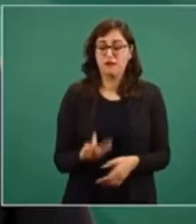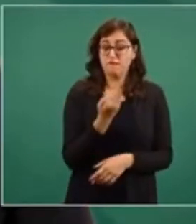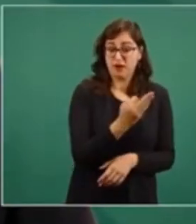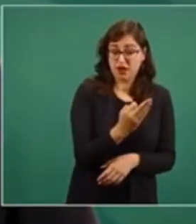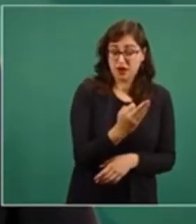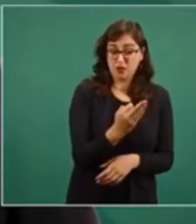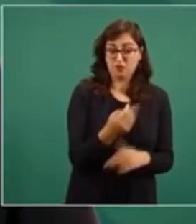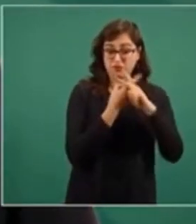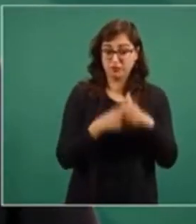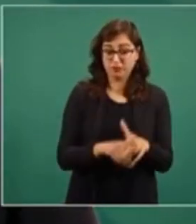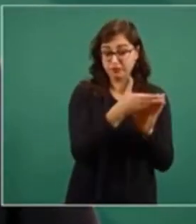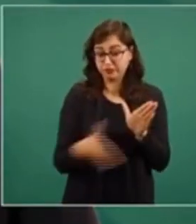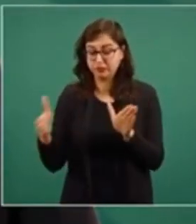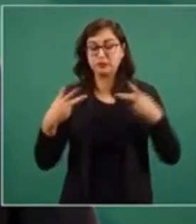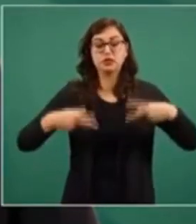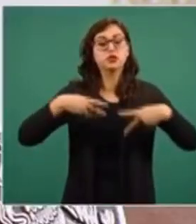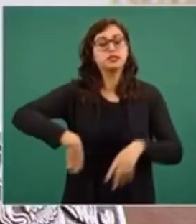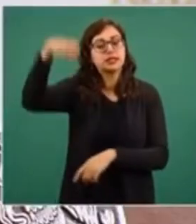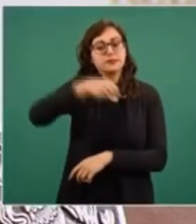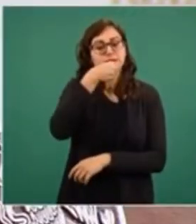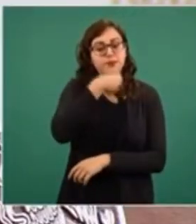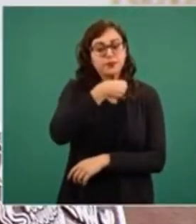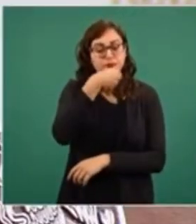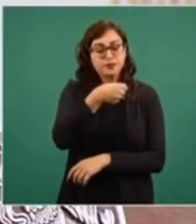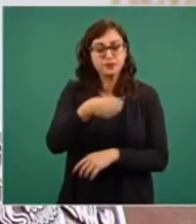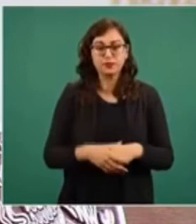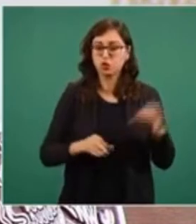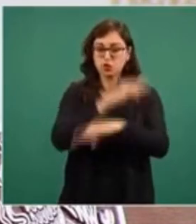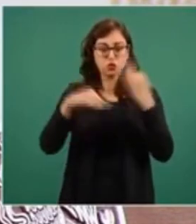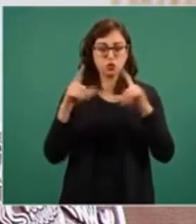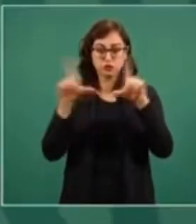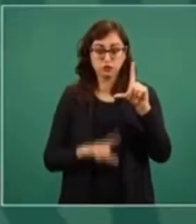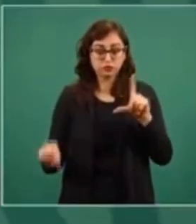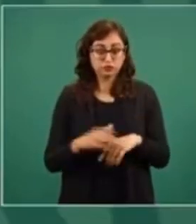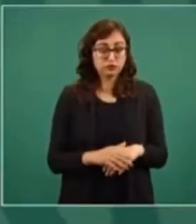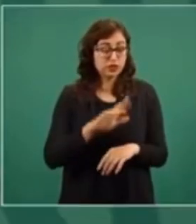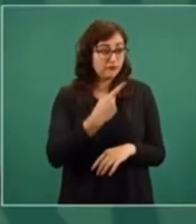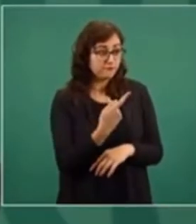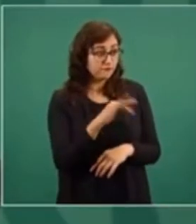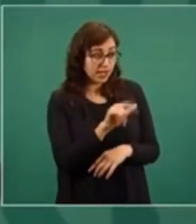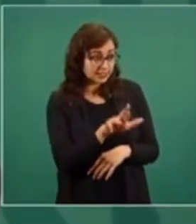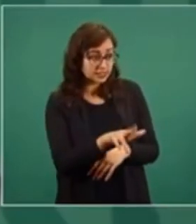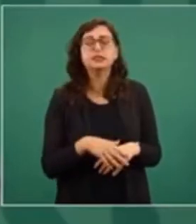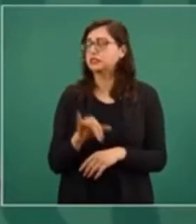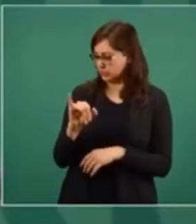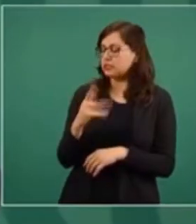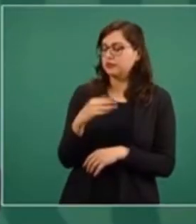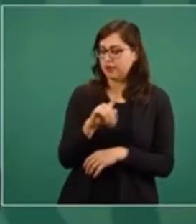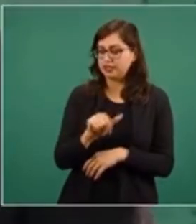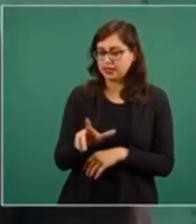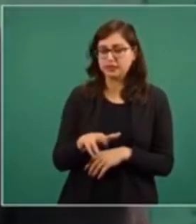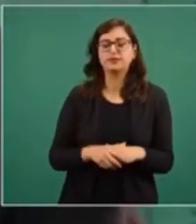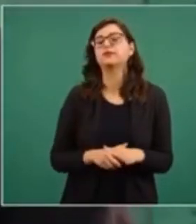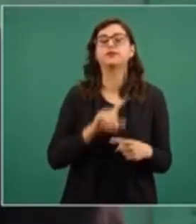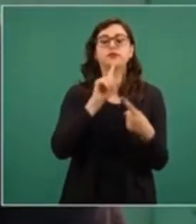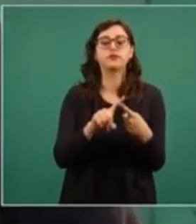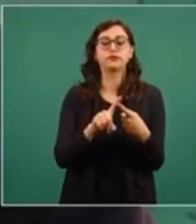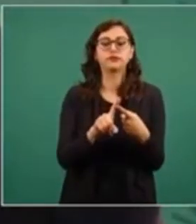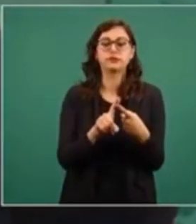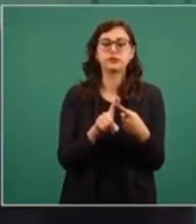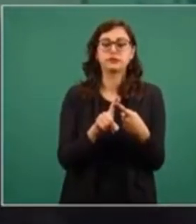febrero, de adultos mayores del país. ¿Con la de Pfizer? Con Pfizer. La de Pfizer